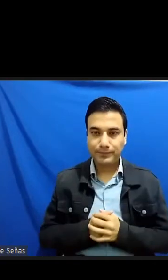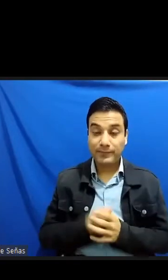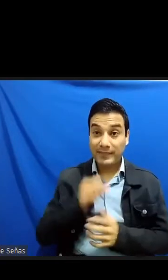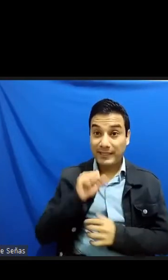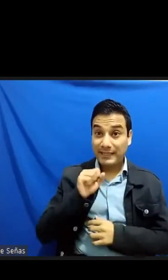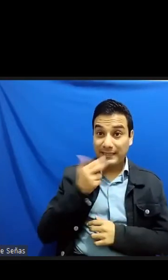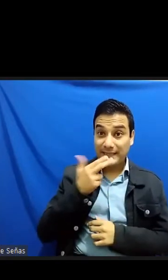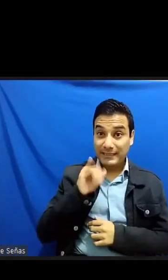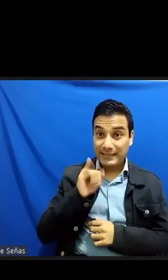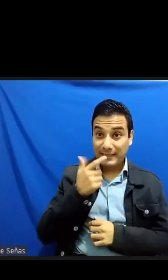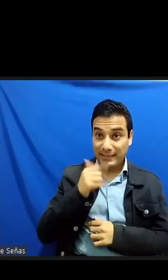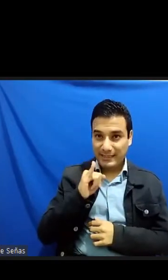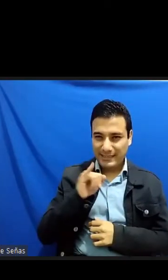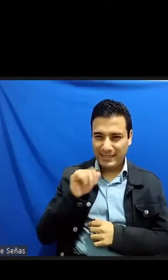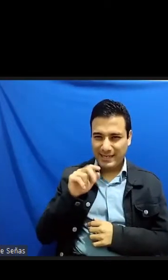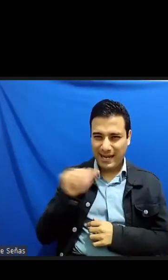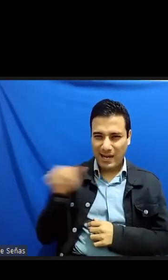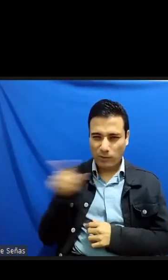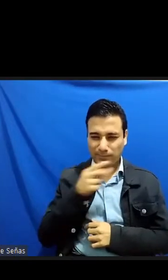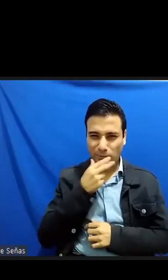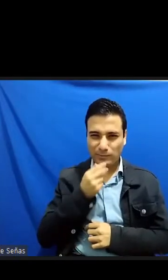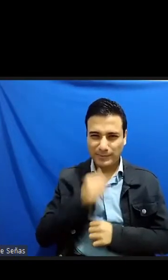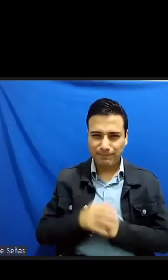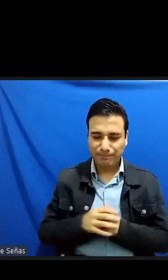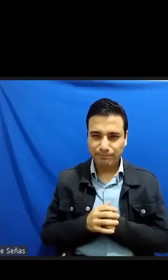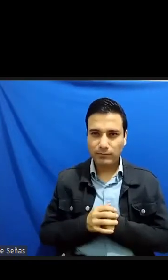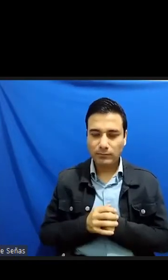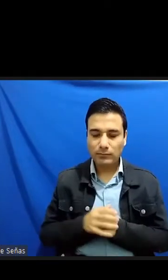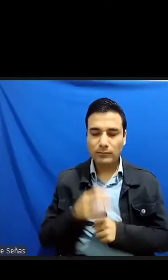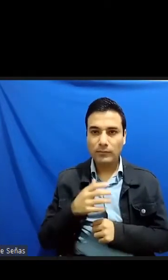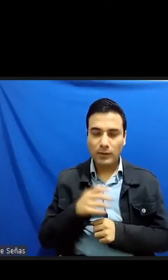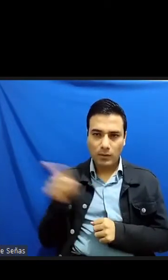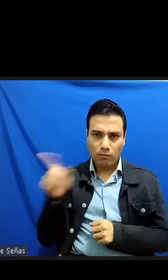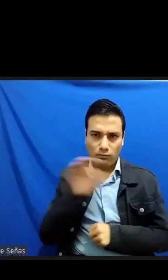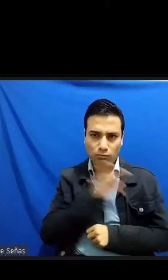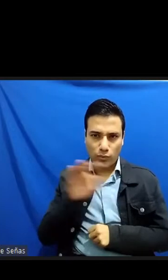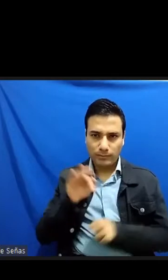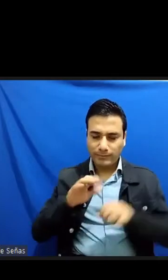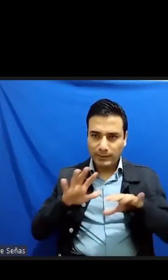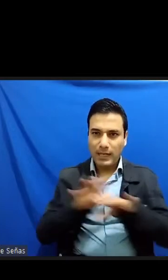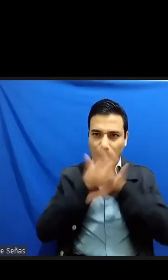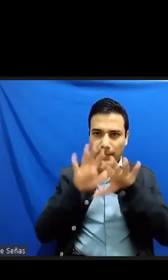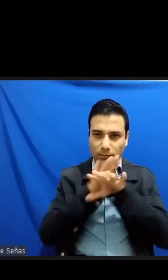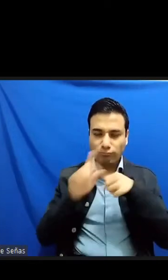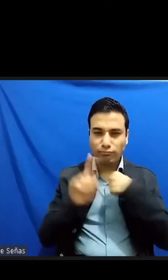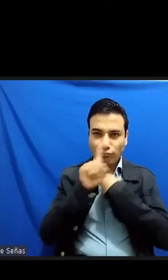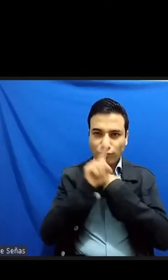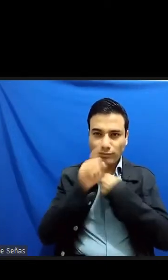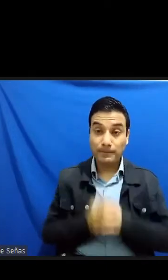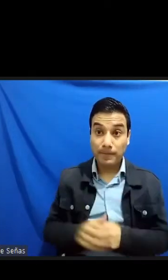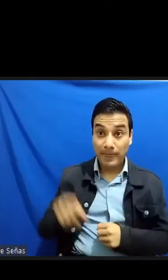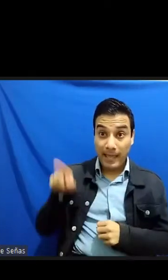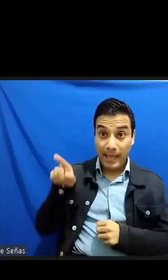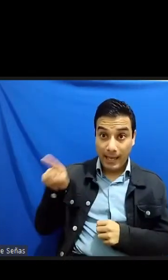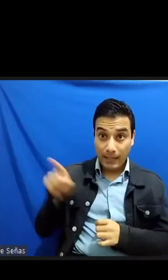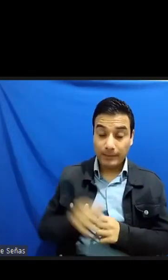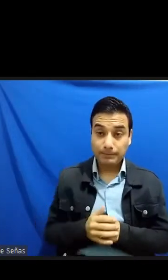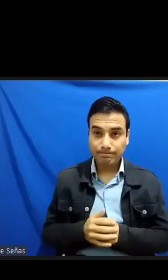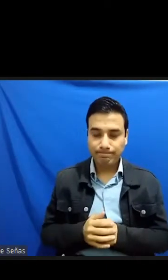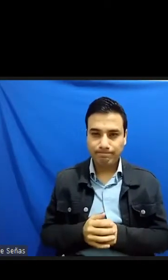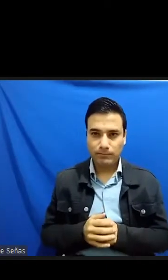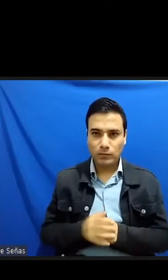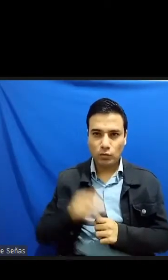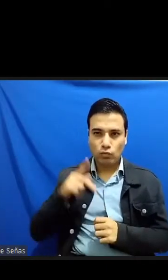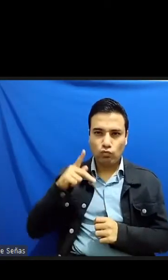en su rol de personaje portador de cambios espantosos desarrolló de manera sostenida su verdadera